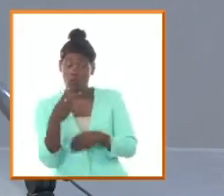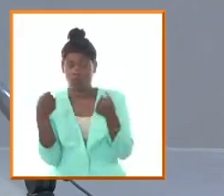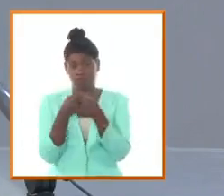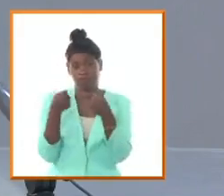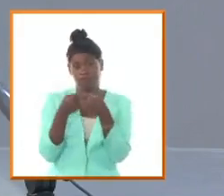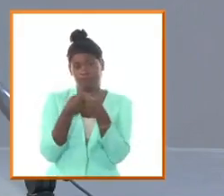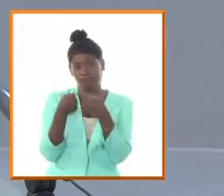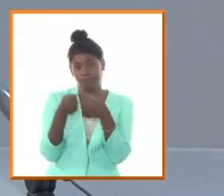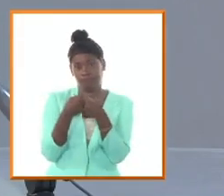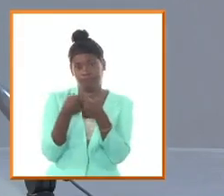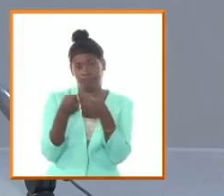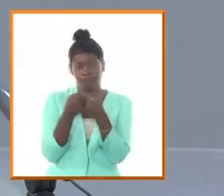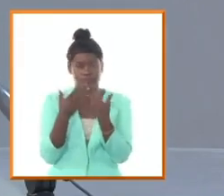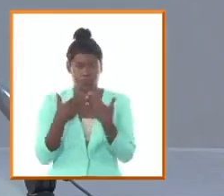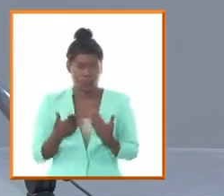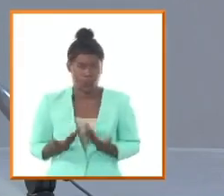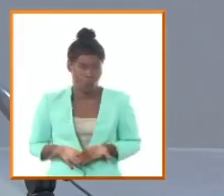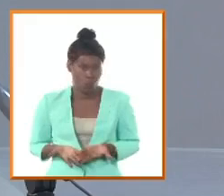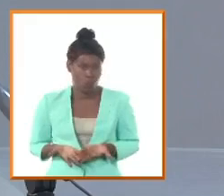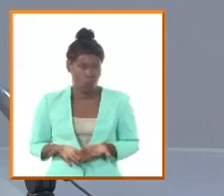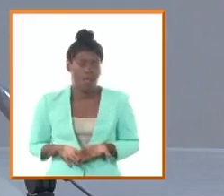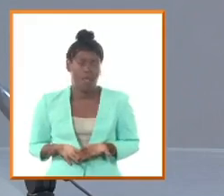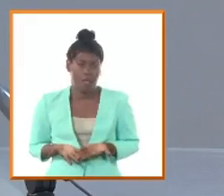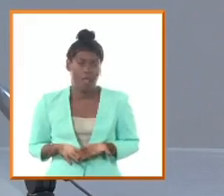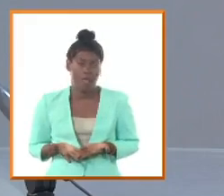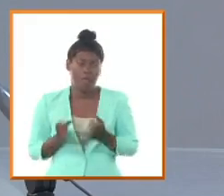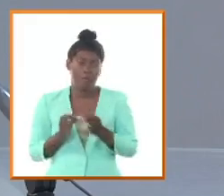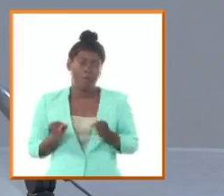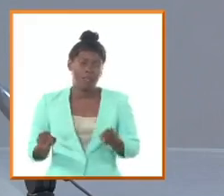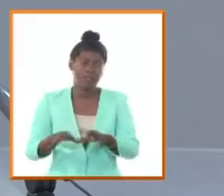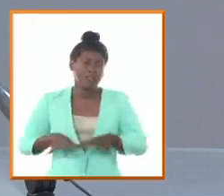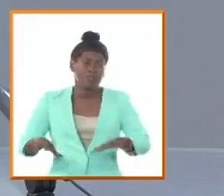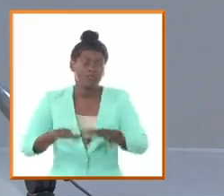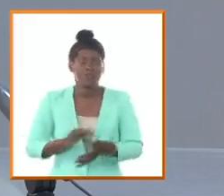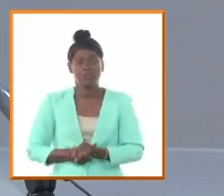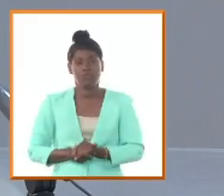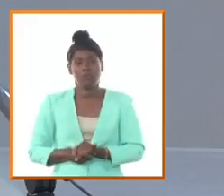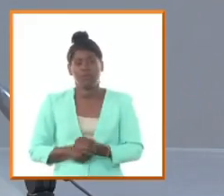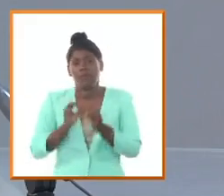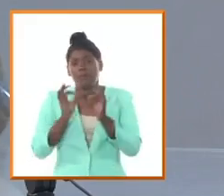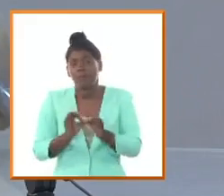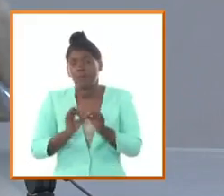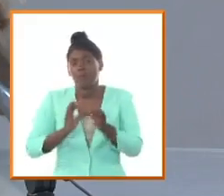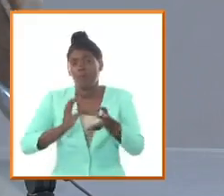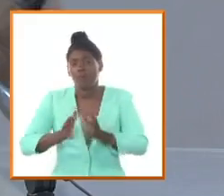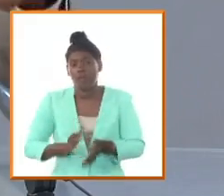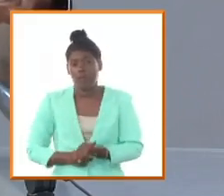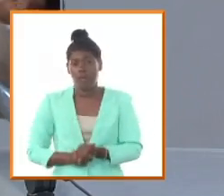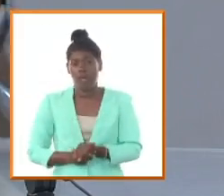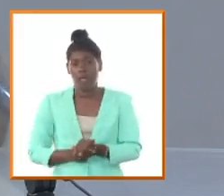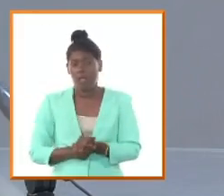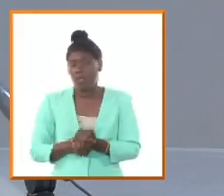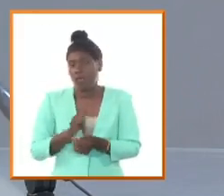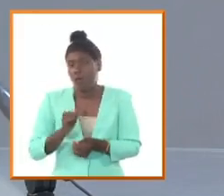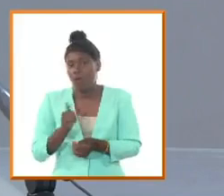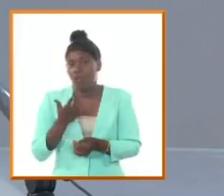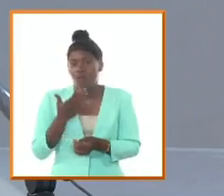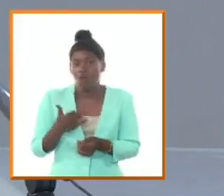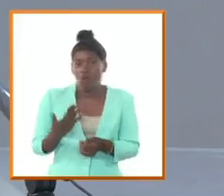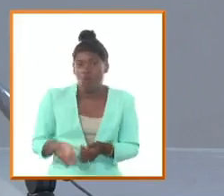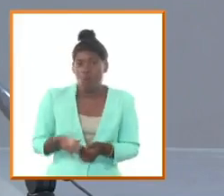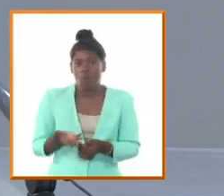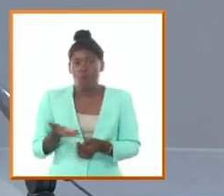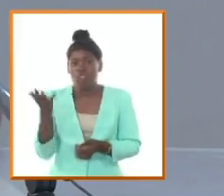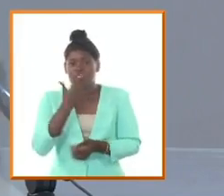Agramonte es una contradicción que tiene que ver con temperamentos que tiene que ver con personalidades pero tiene que ver también con una concepción de cómo se dirige